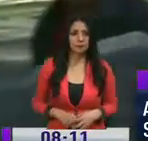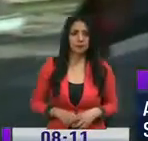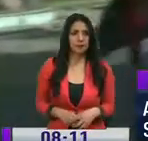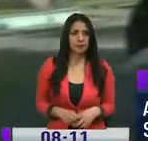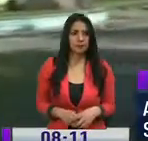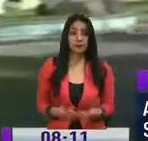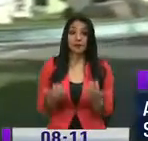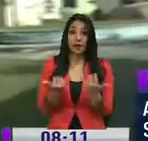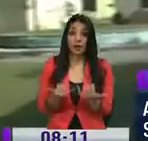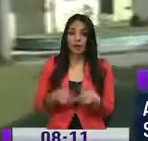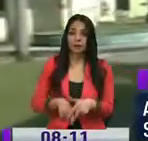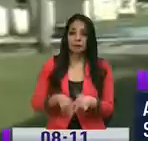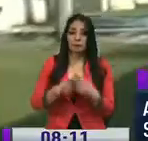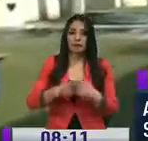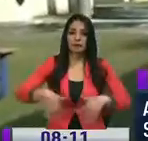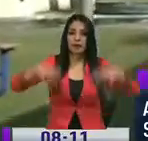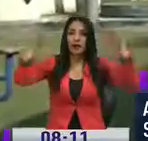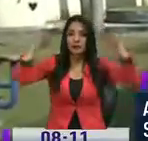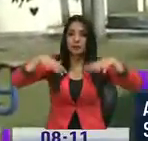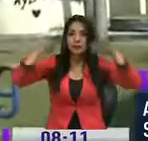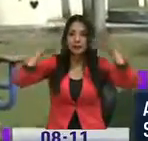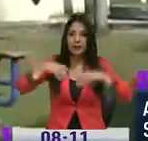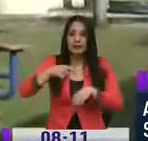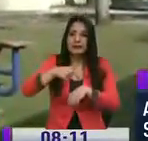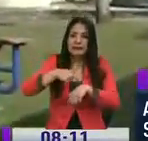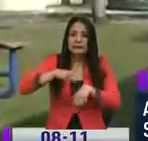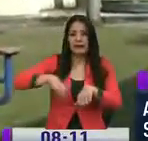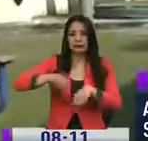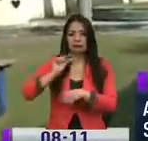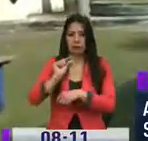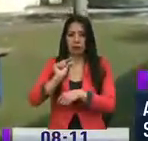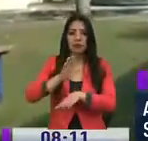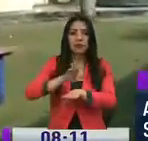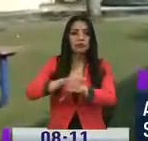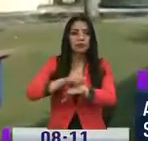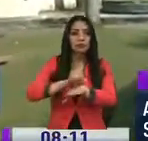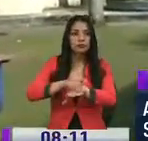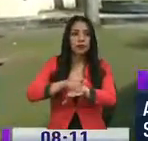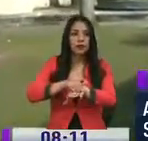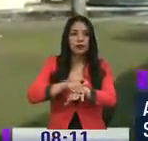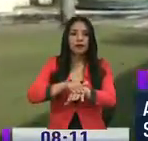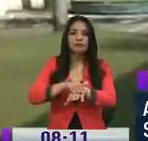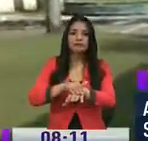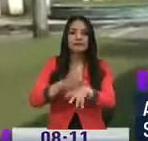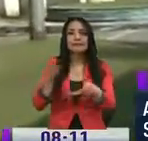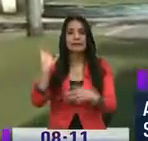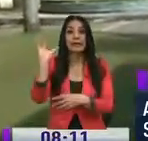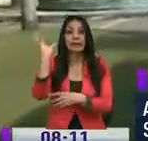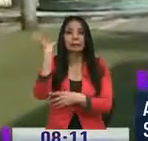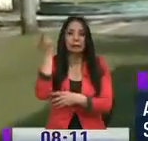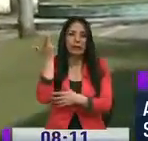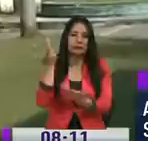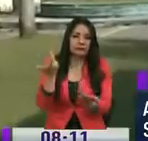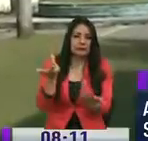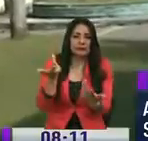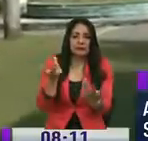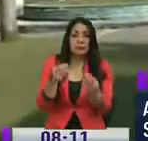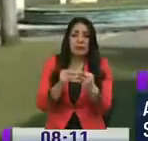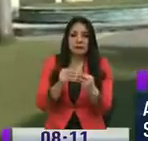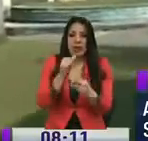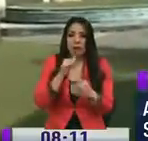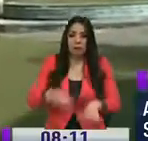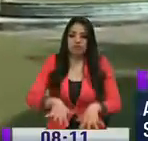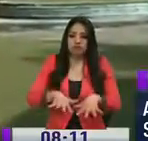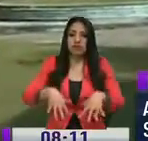entrando en épocas de invierno, tenemos un poco más de tardanza por el tema que, por factores climáticos, tenemos un poco de más agua y en ese